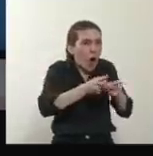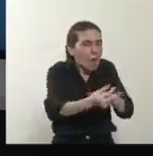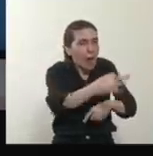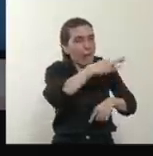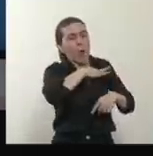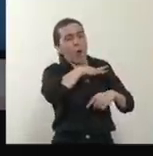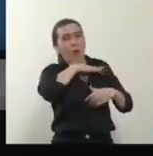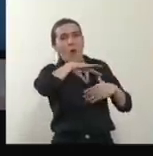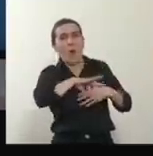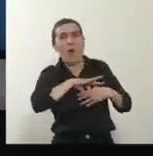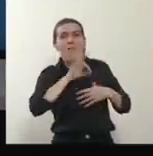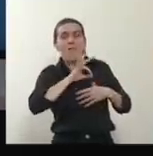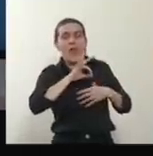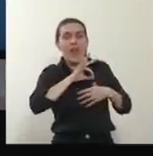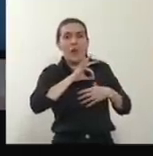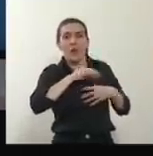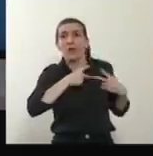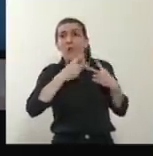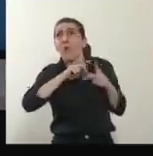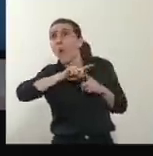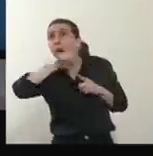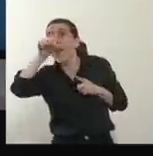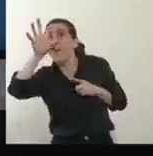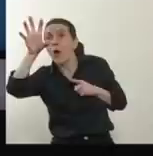los contagios en todos estos lugares.